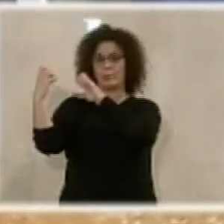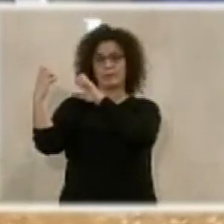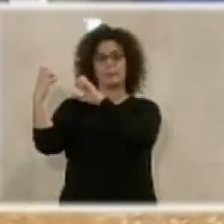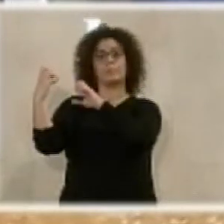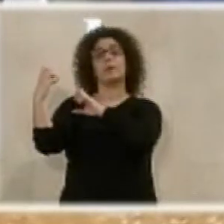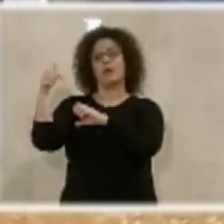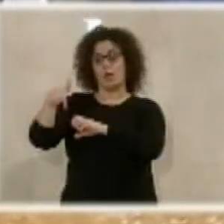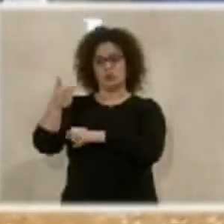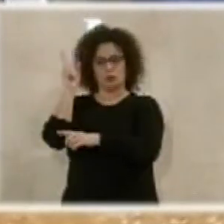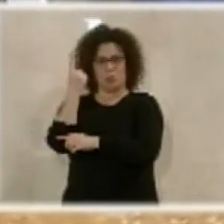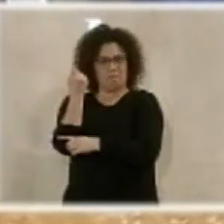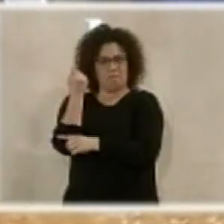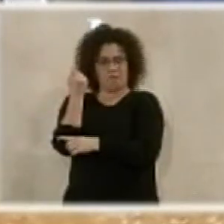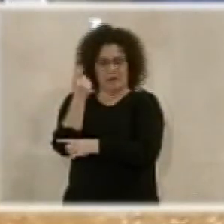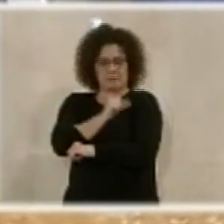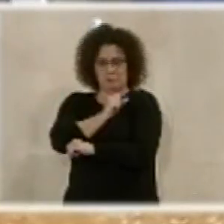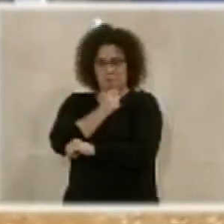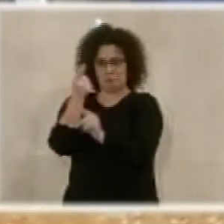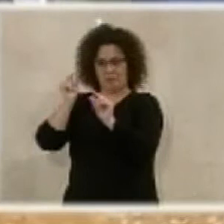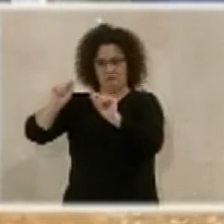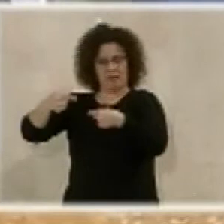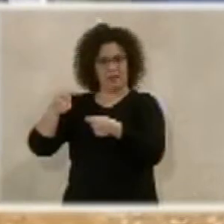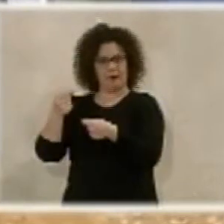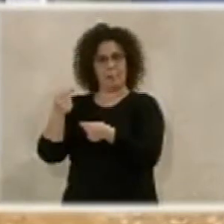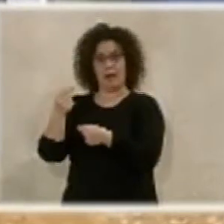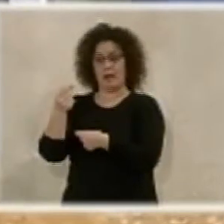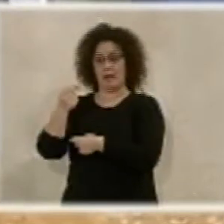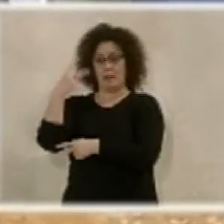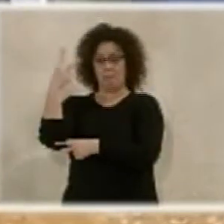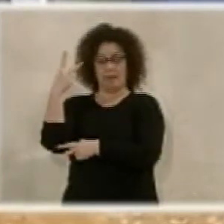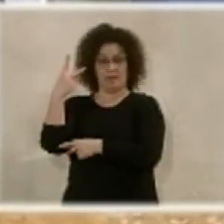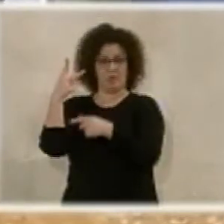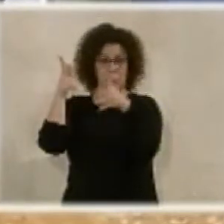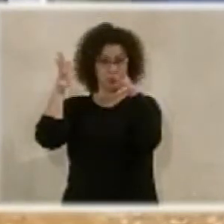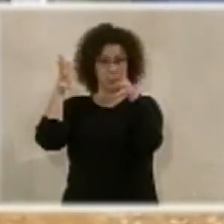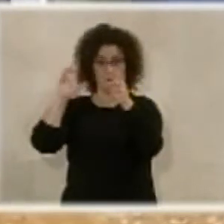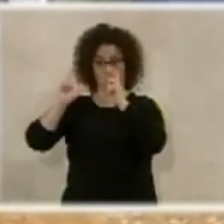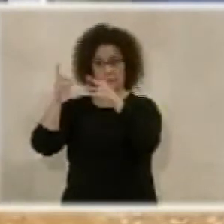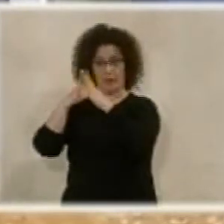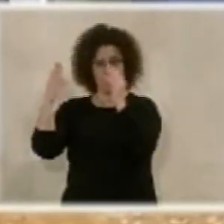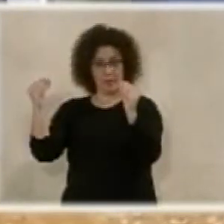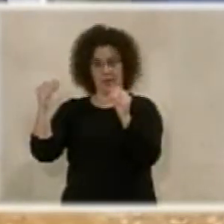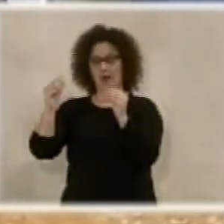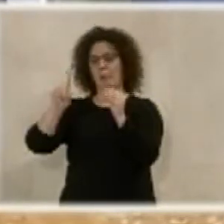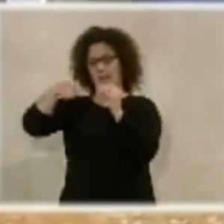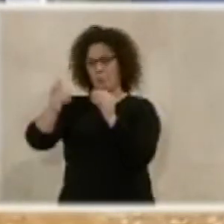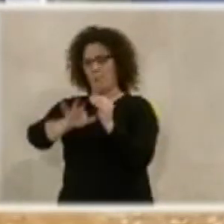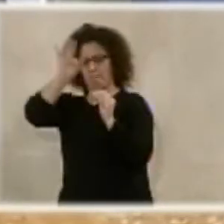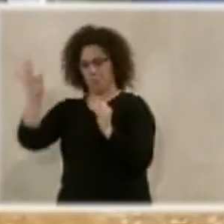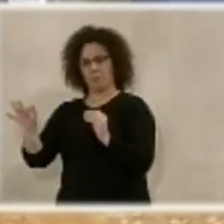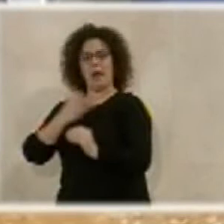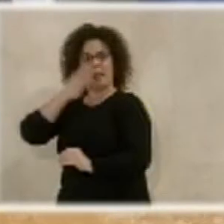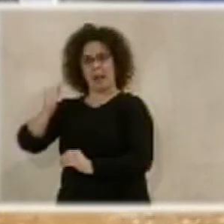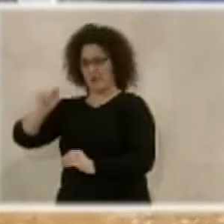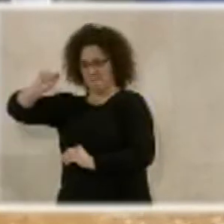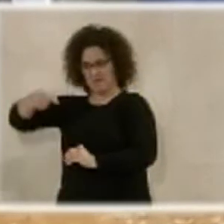estamos solo a la espera de la firma por parte del viceconsejero de la Junta para que luego lo firme el alcalde y poder licitar las obras